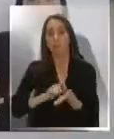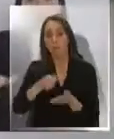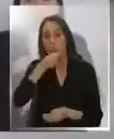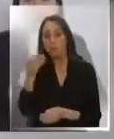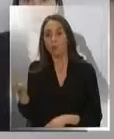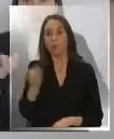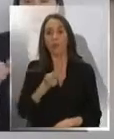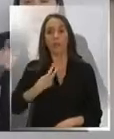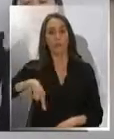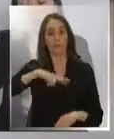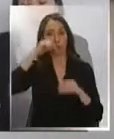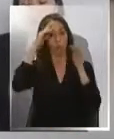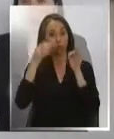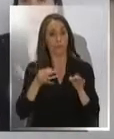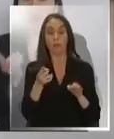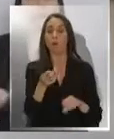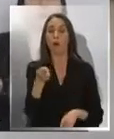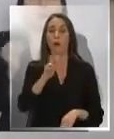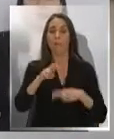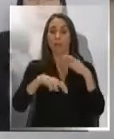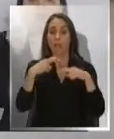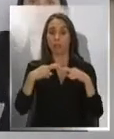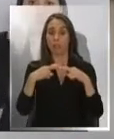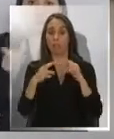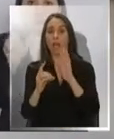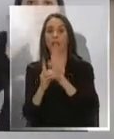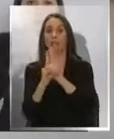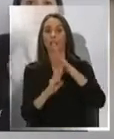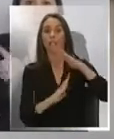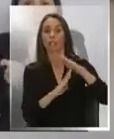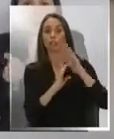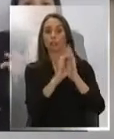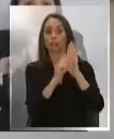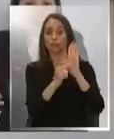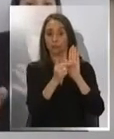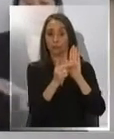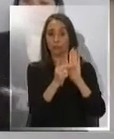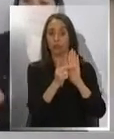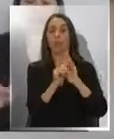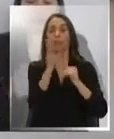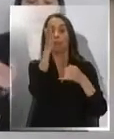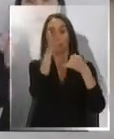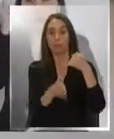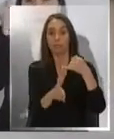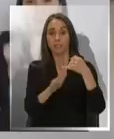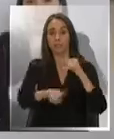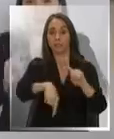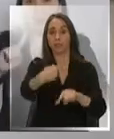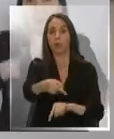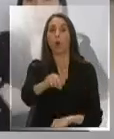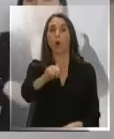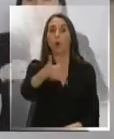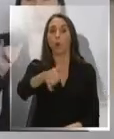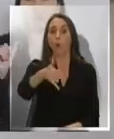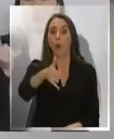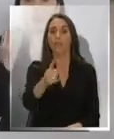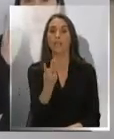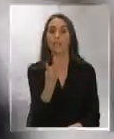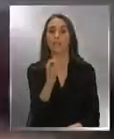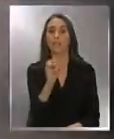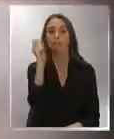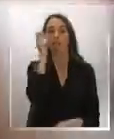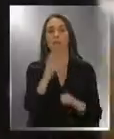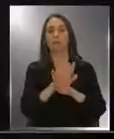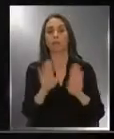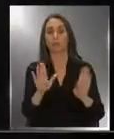Hemos decidido no renovar el estado de excepción, el que terminará este próximo jueves 30 de